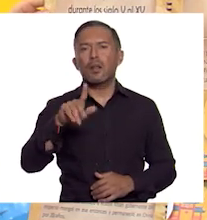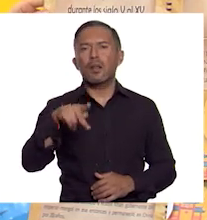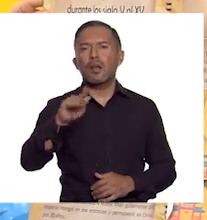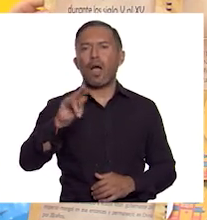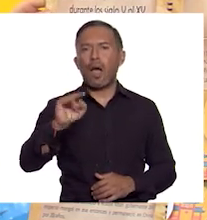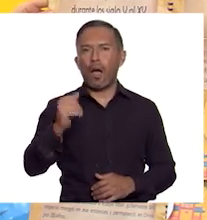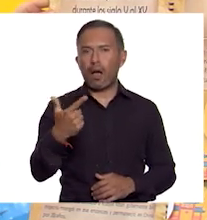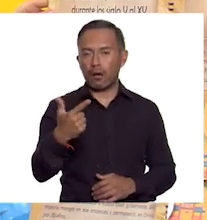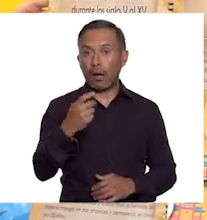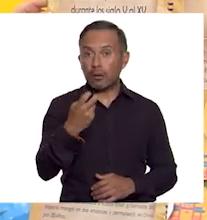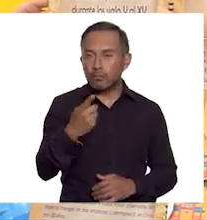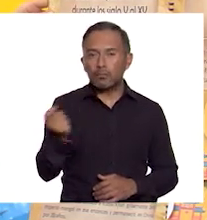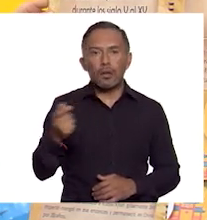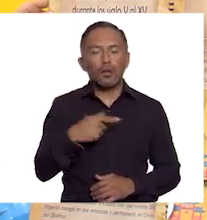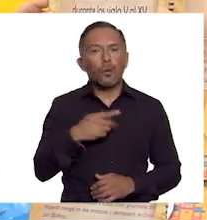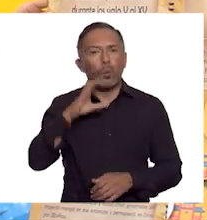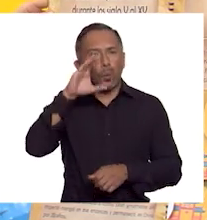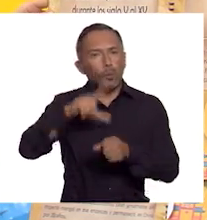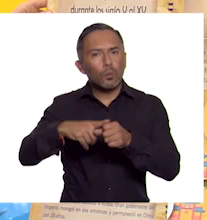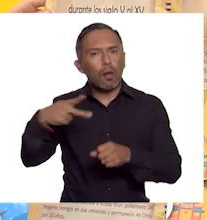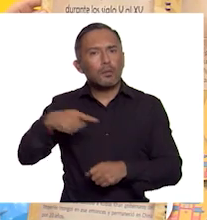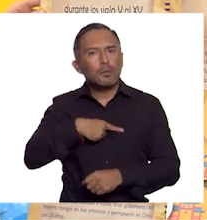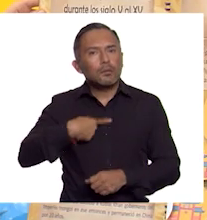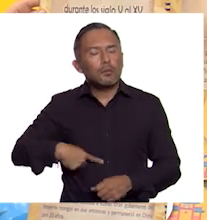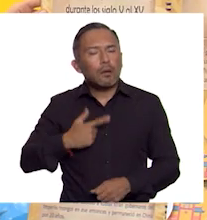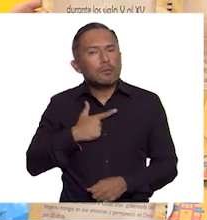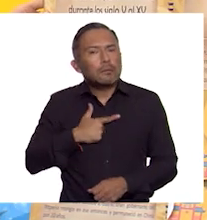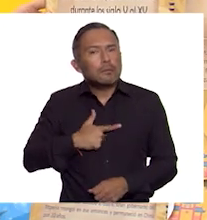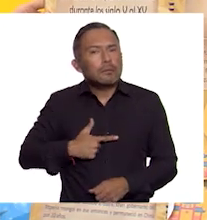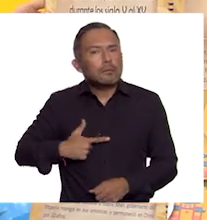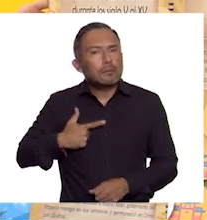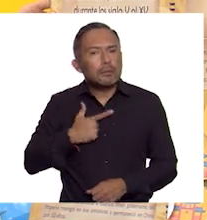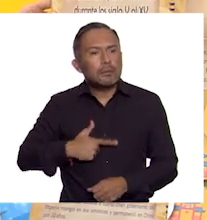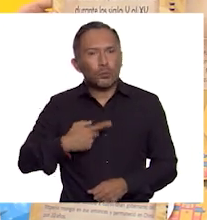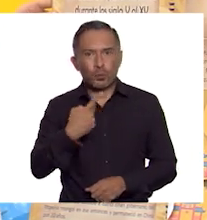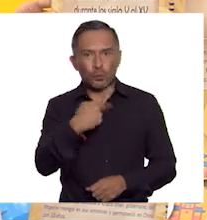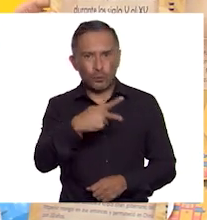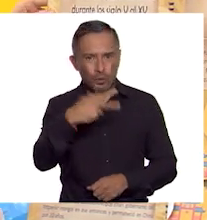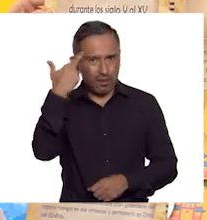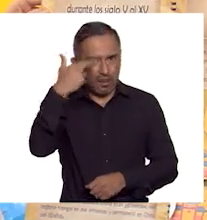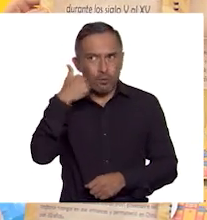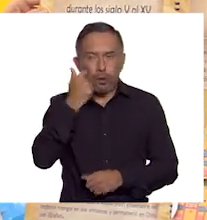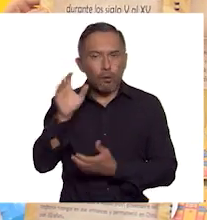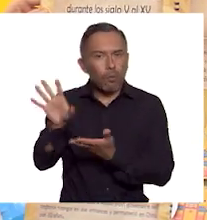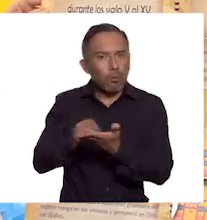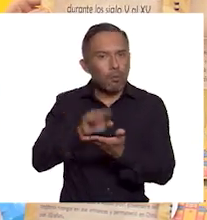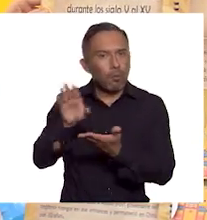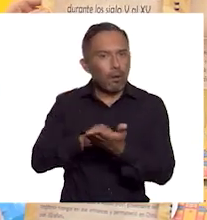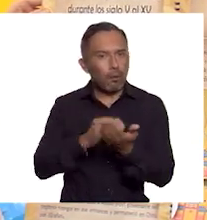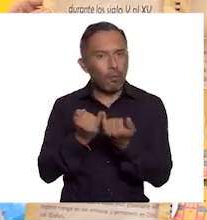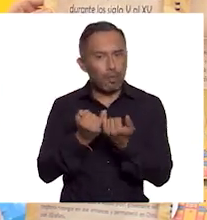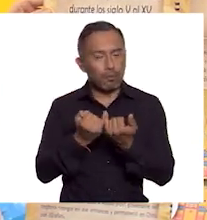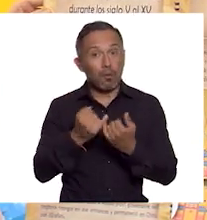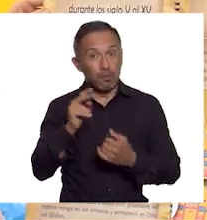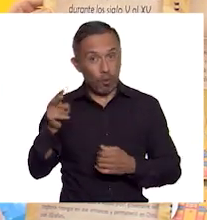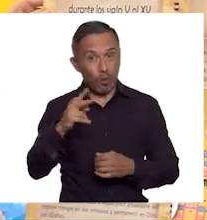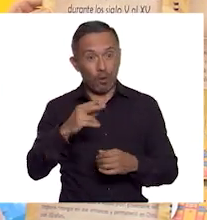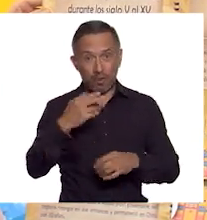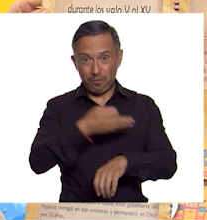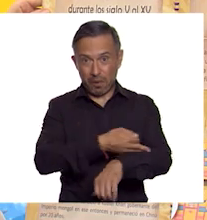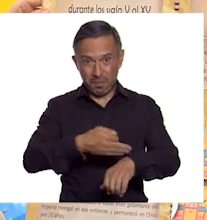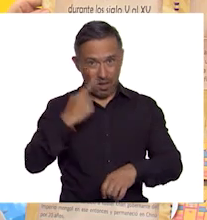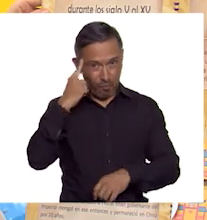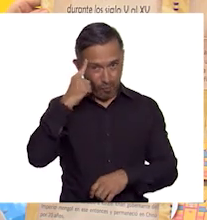la cultura china, adoptando mucho de esta a su imperio? El hecho de que los mongoles asimilaran la cultura de los